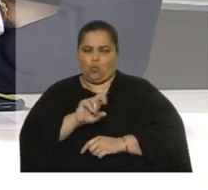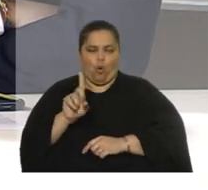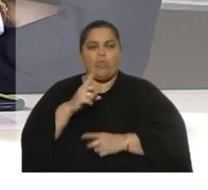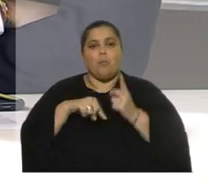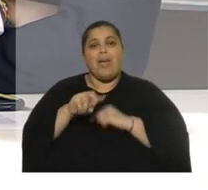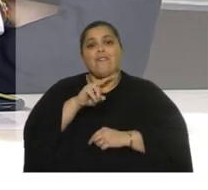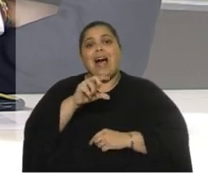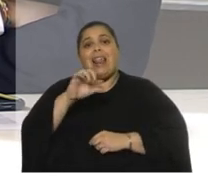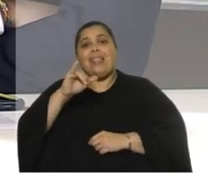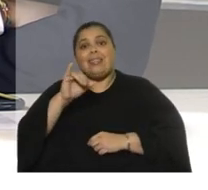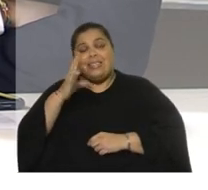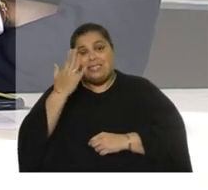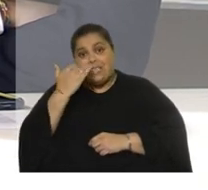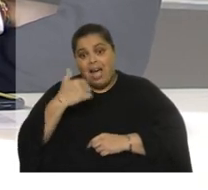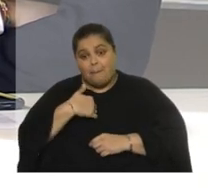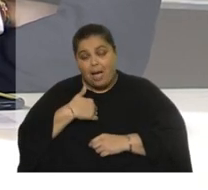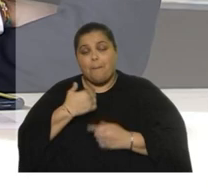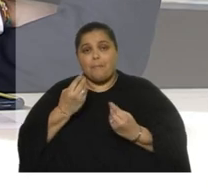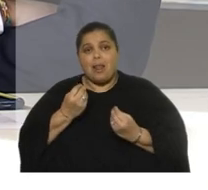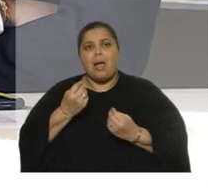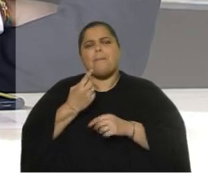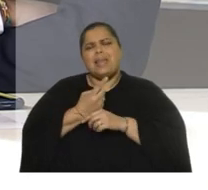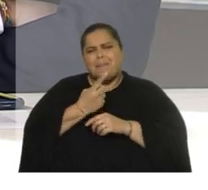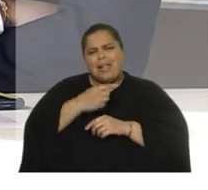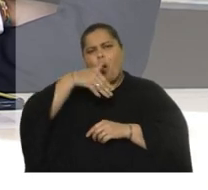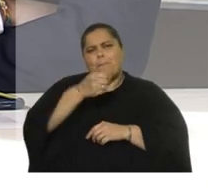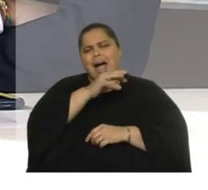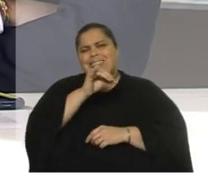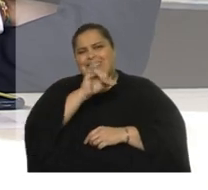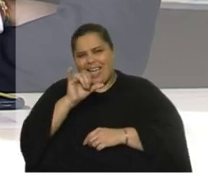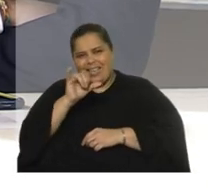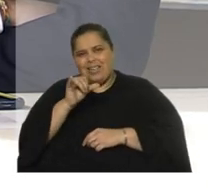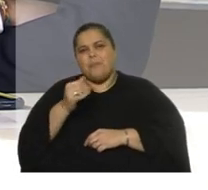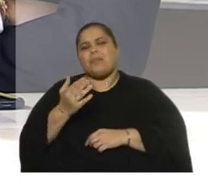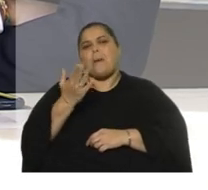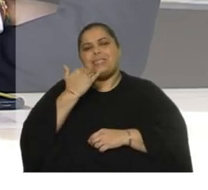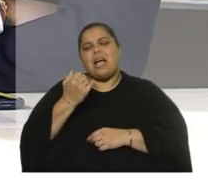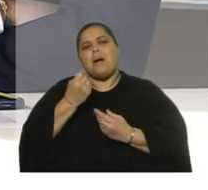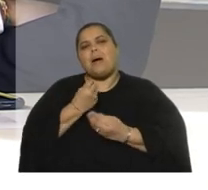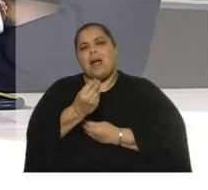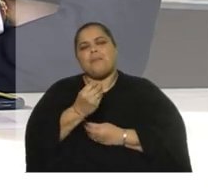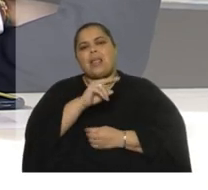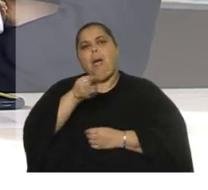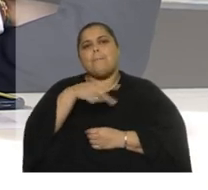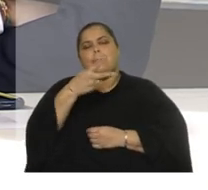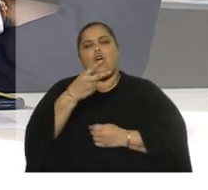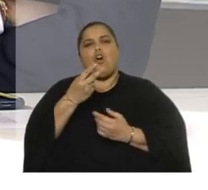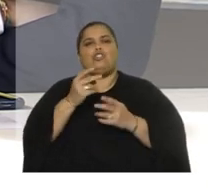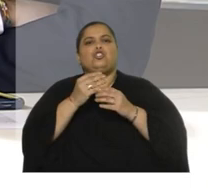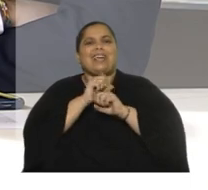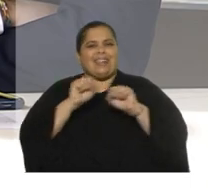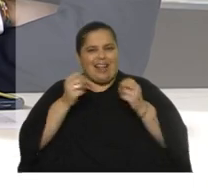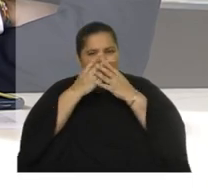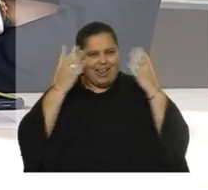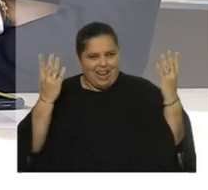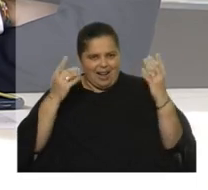integrar, a ver, primero me llama Alex Masay en el 2005 para nombrarme como Prosecretaria General de Secundaria. Dije que sí,